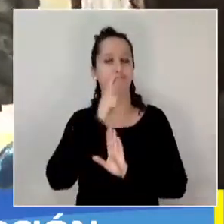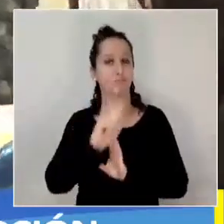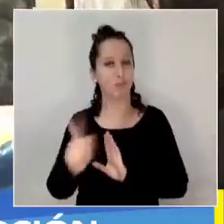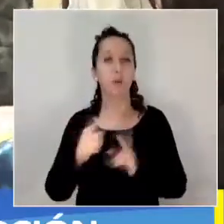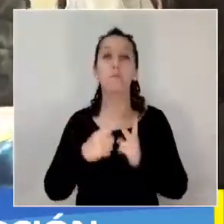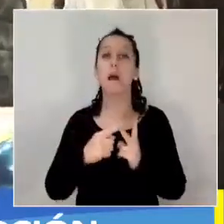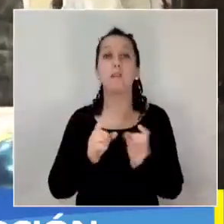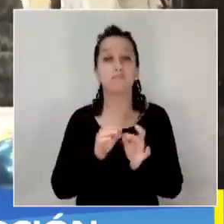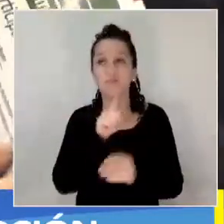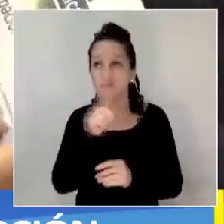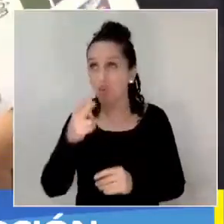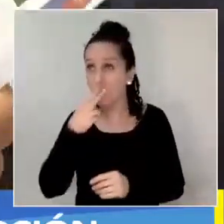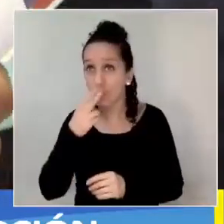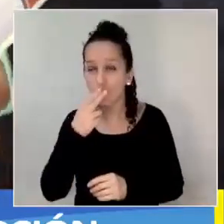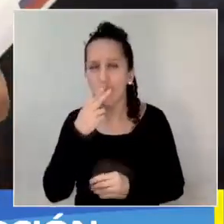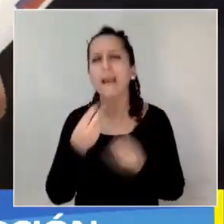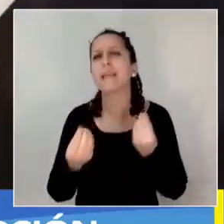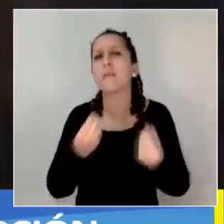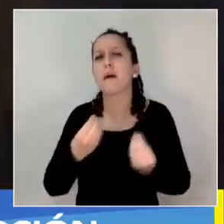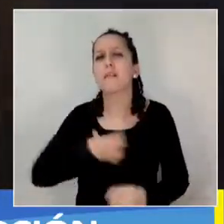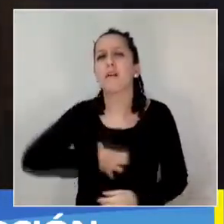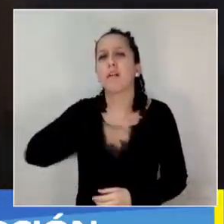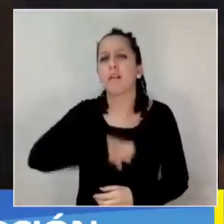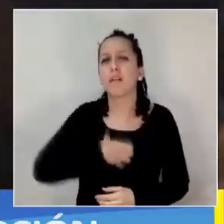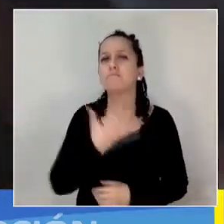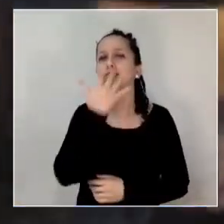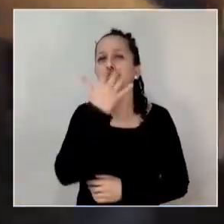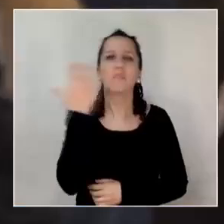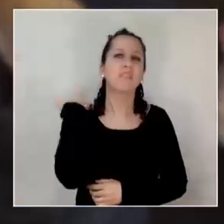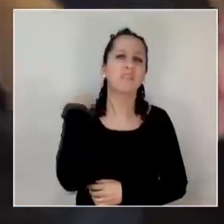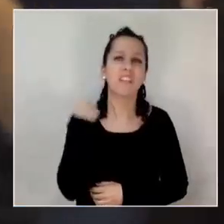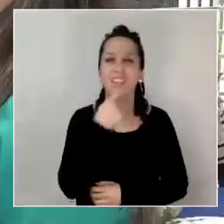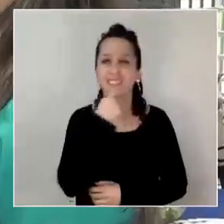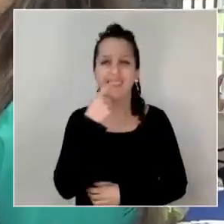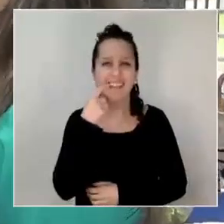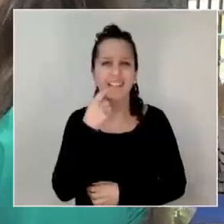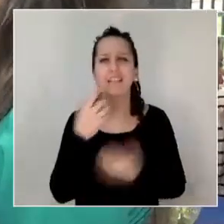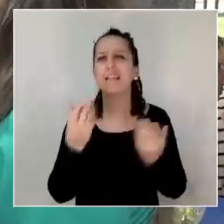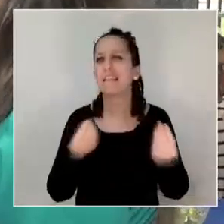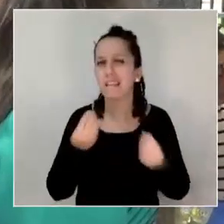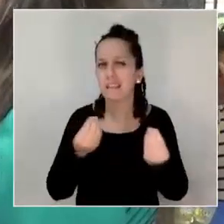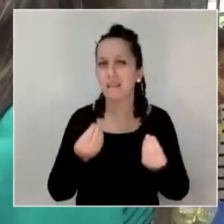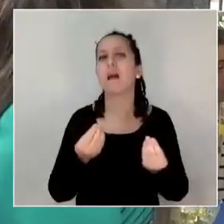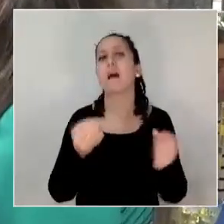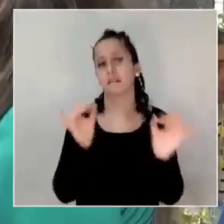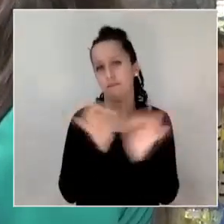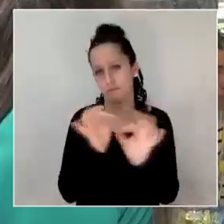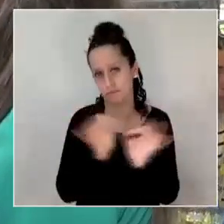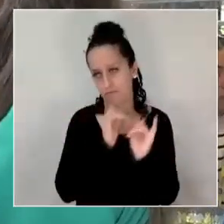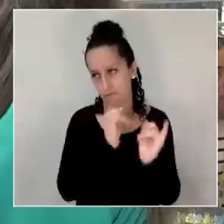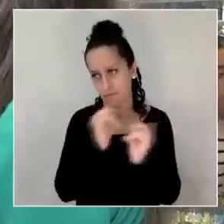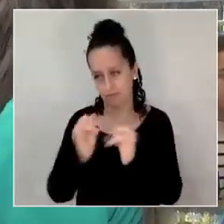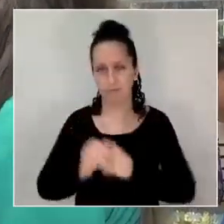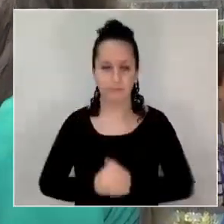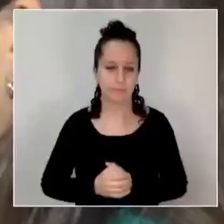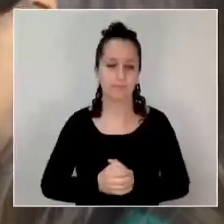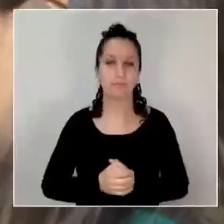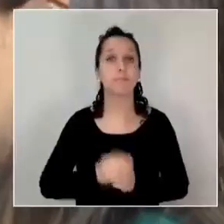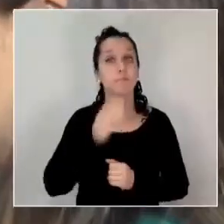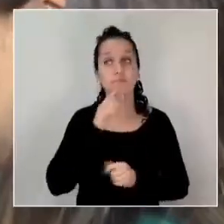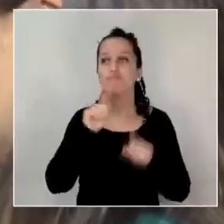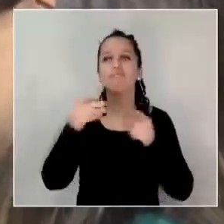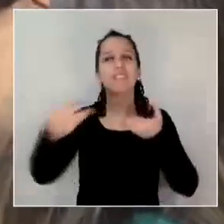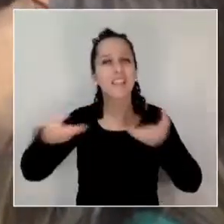sobre sus efectos negativos a nivel respiratorio y también dental. Además, la iniciativa contó con la presencia de servicios